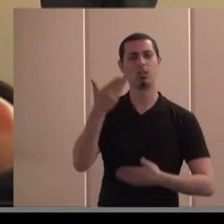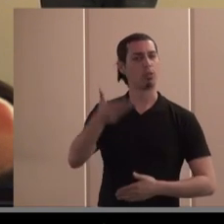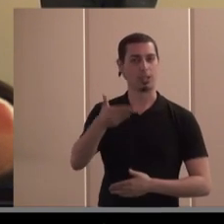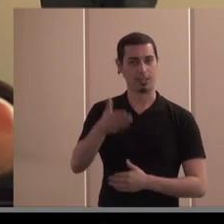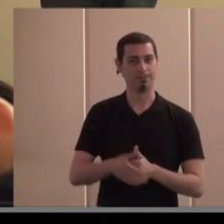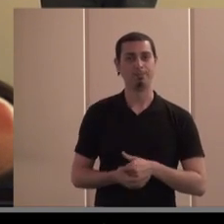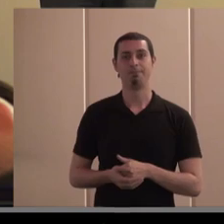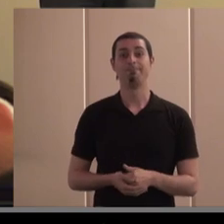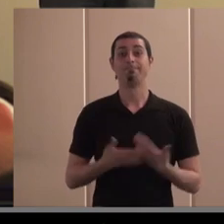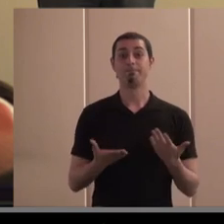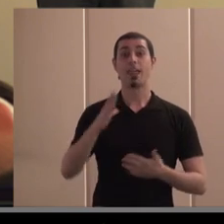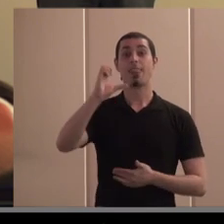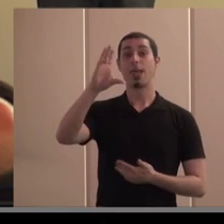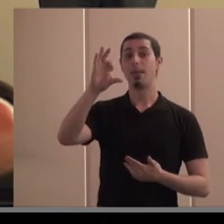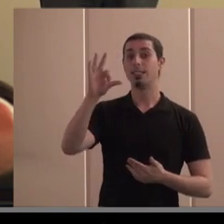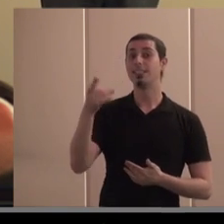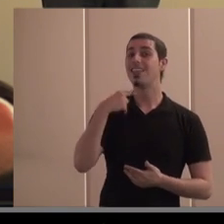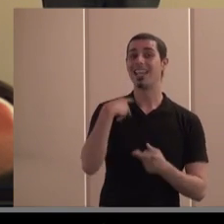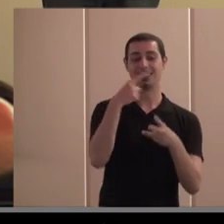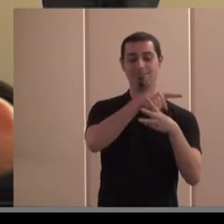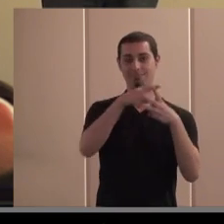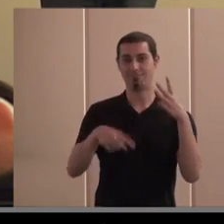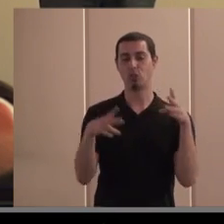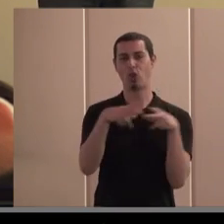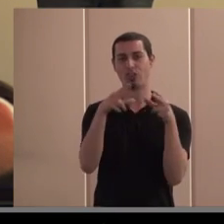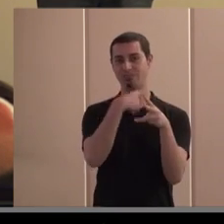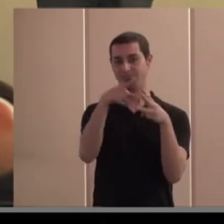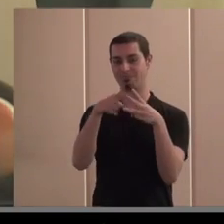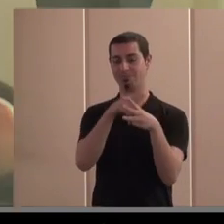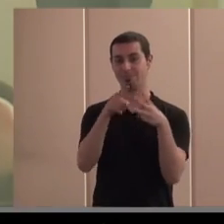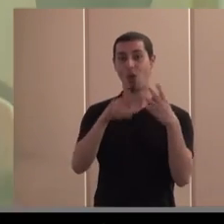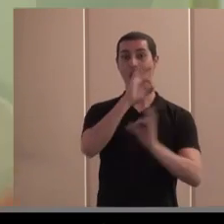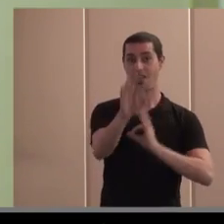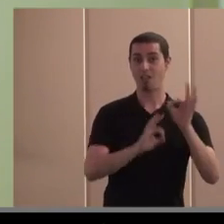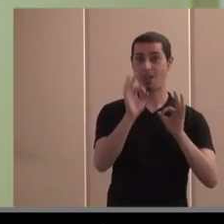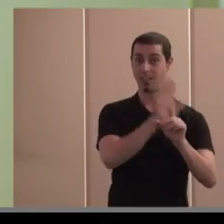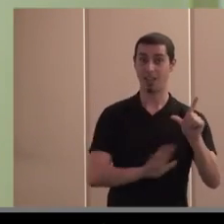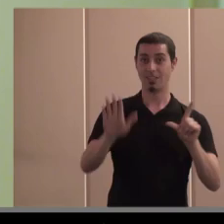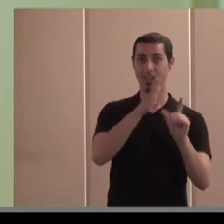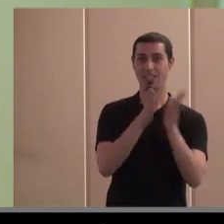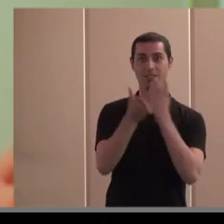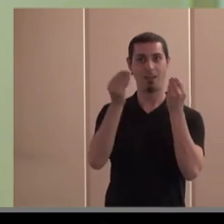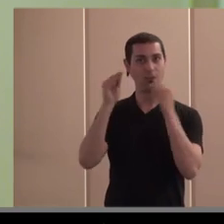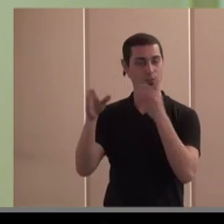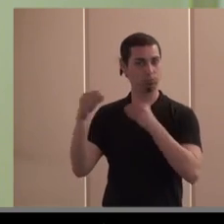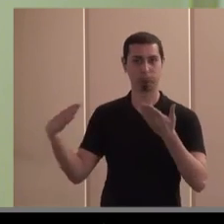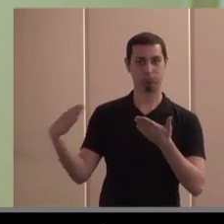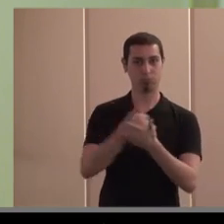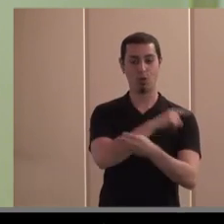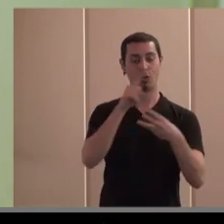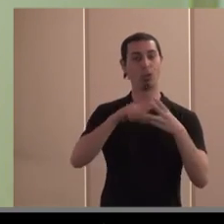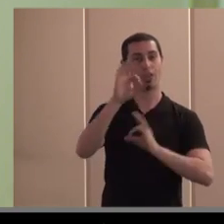entonces en CEPES digamos que hay tres diferentes tipos de socios organizaciones estatales que representan a todas esas fórmulas jurídicas